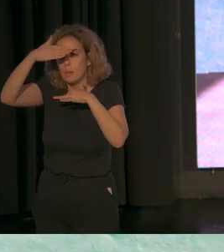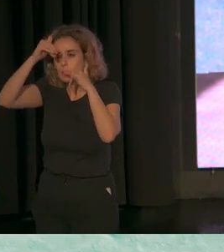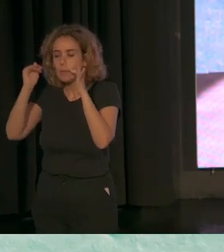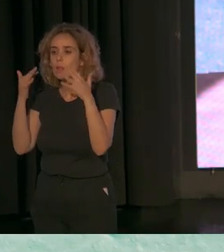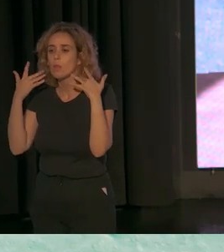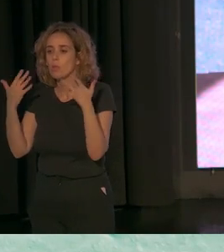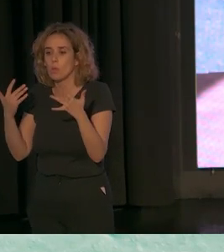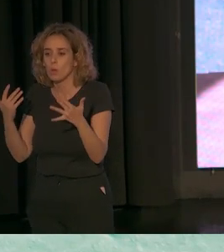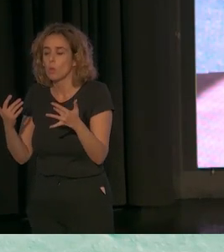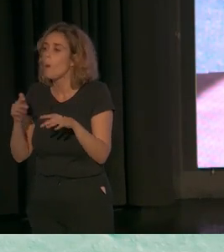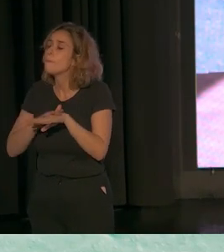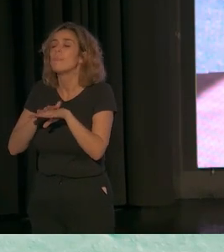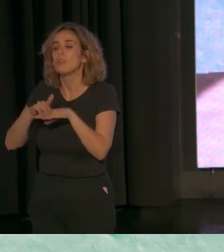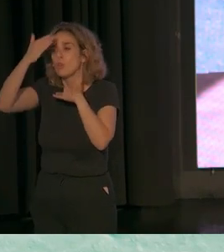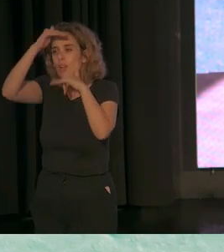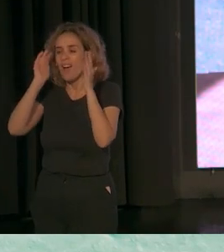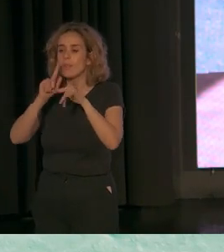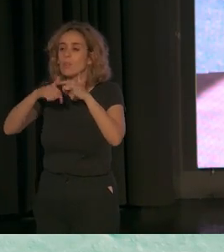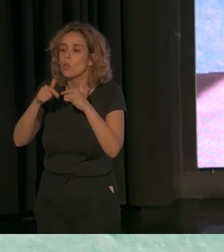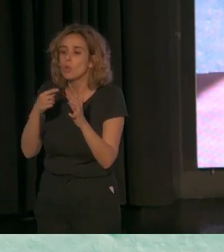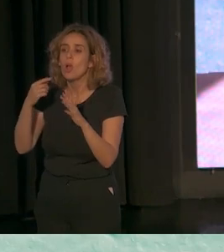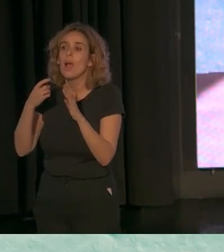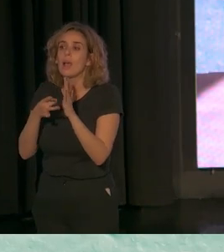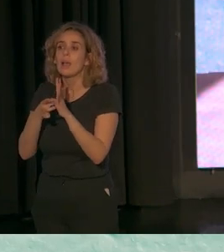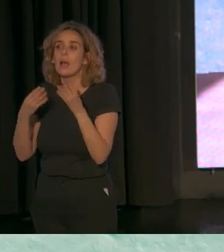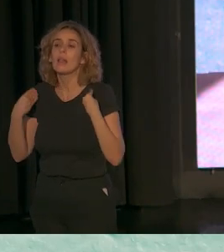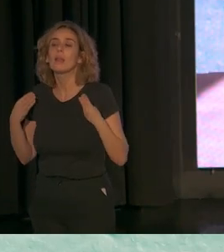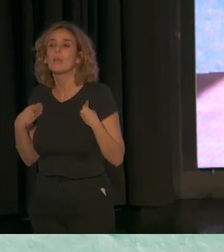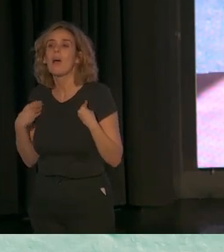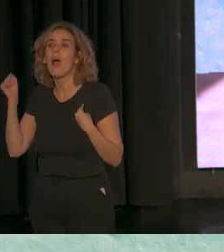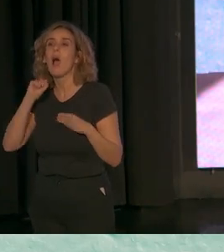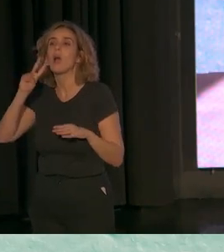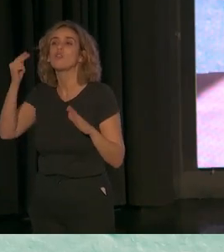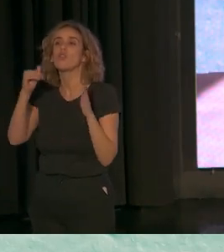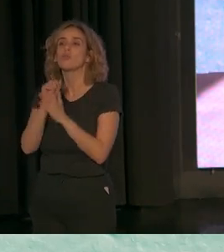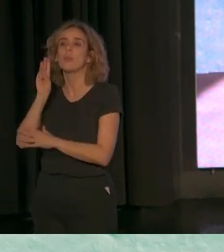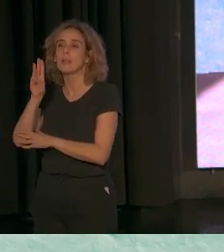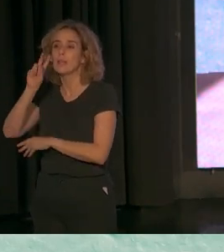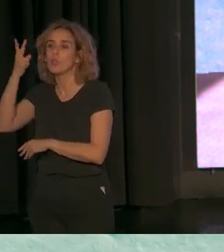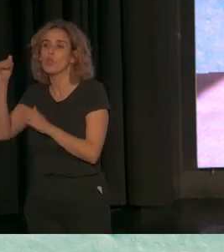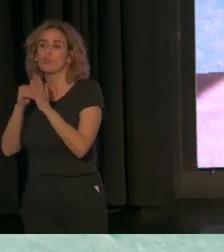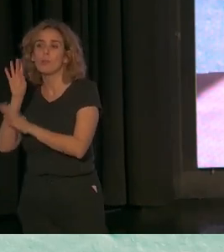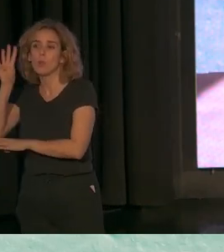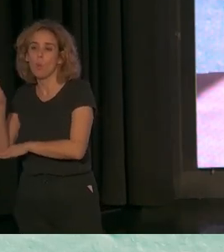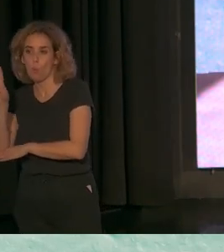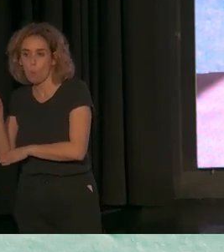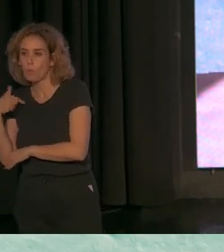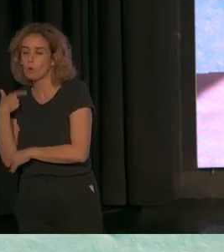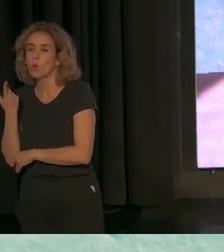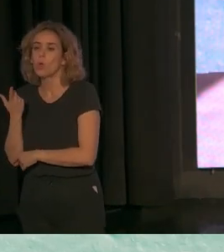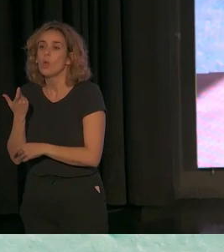temprana, perdón, de atención a las familias, de calidad de vida familiar, desde el año 2003-2004, y que ha venido concretándose en